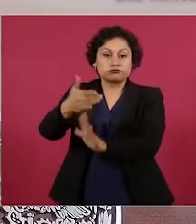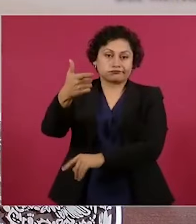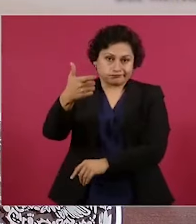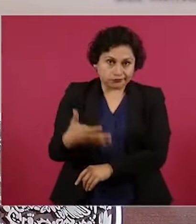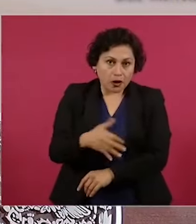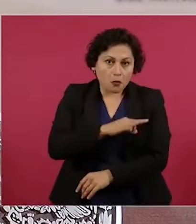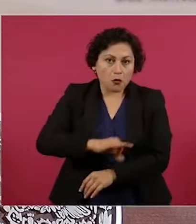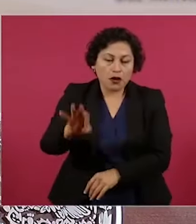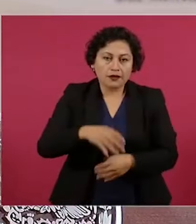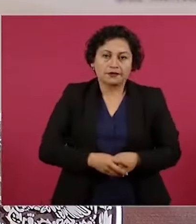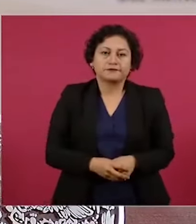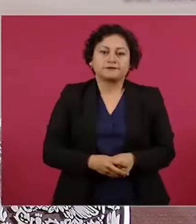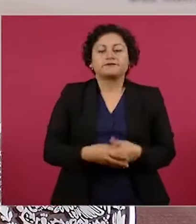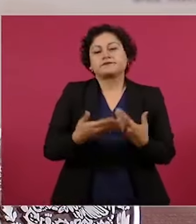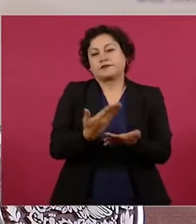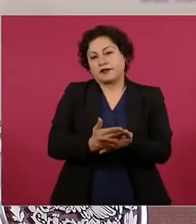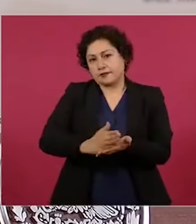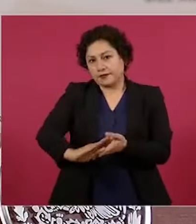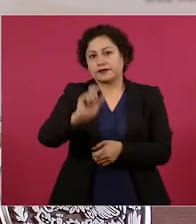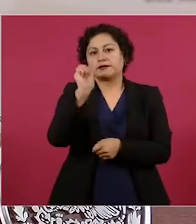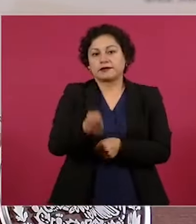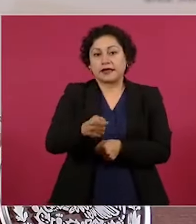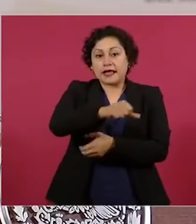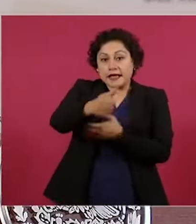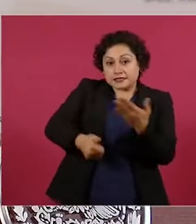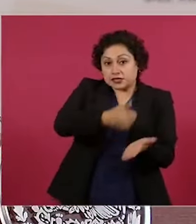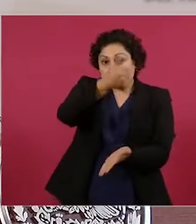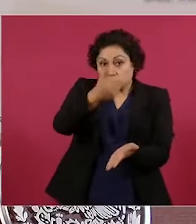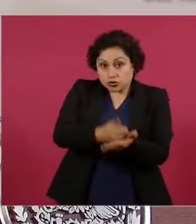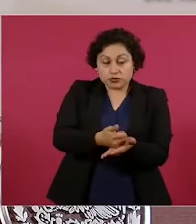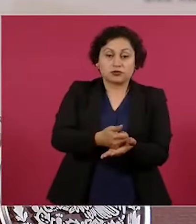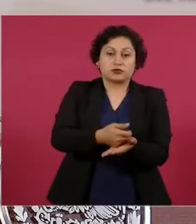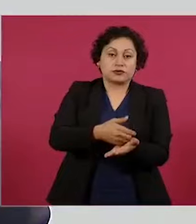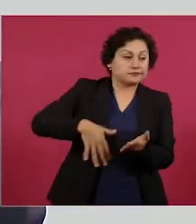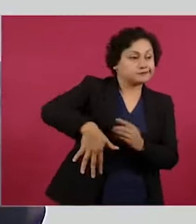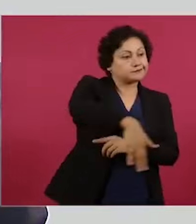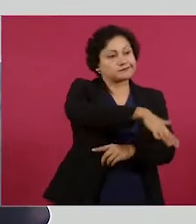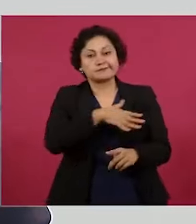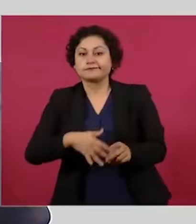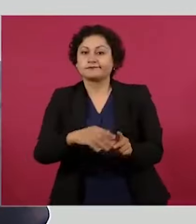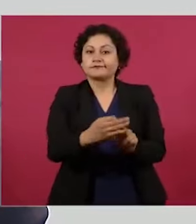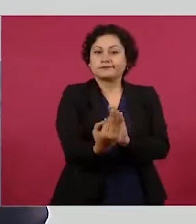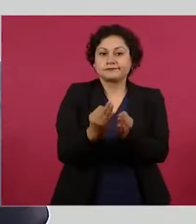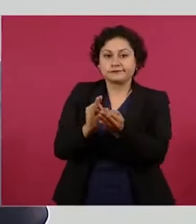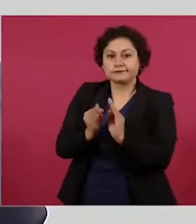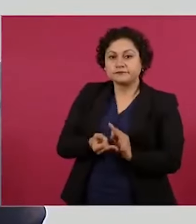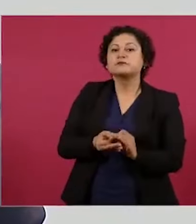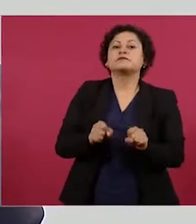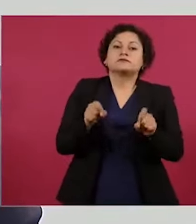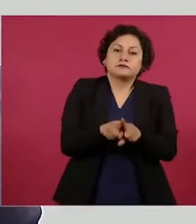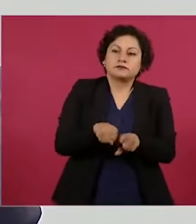y además desarrollar la vivienda en los núcleos urbanos para que las familias tengan satisfactores como hospitales,